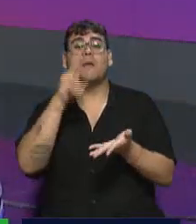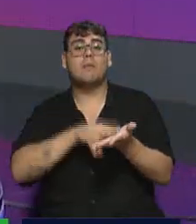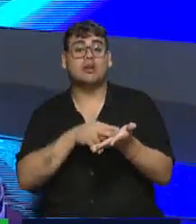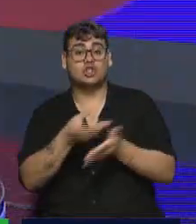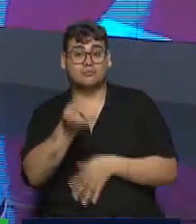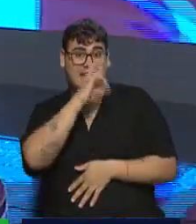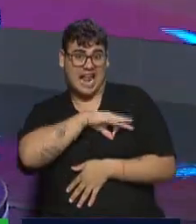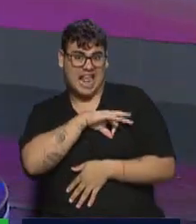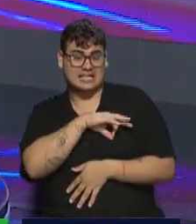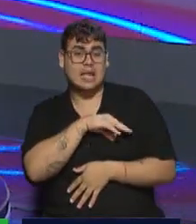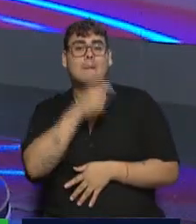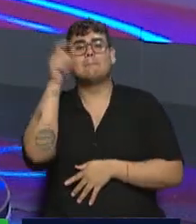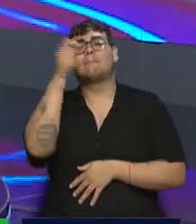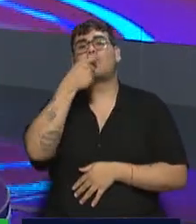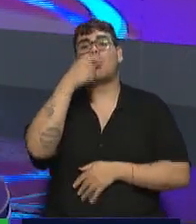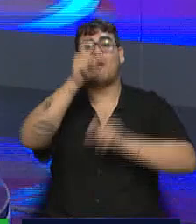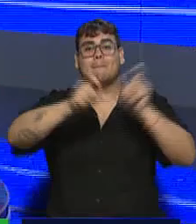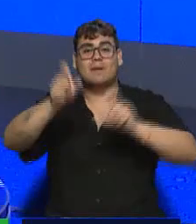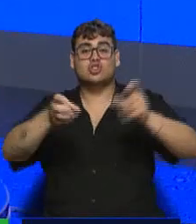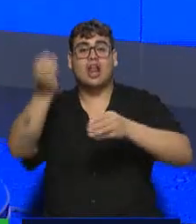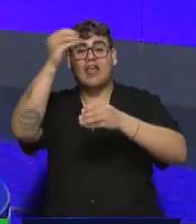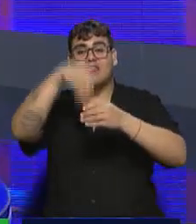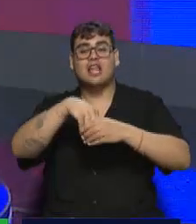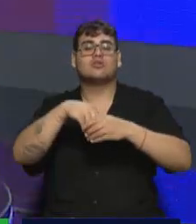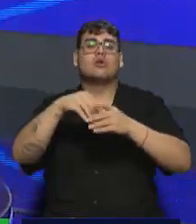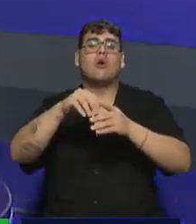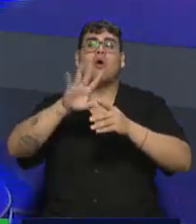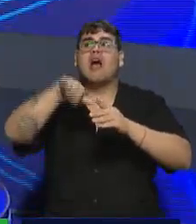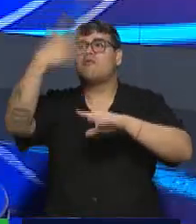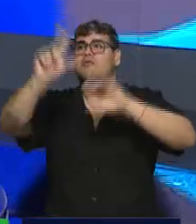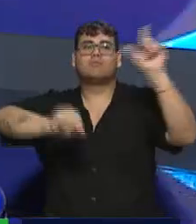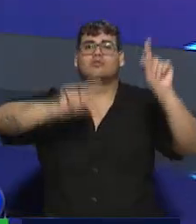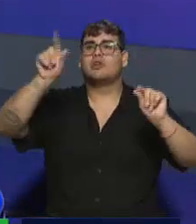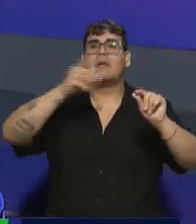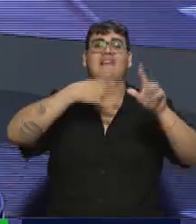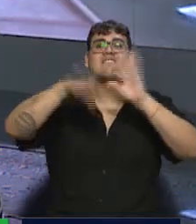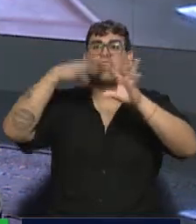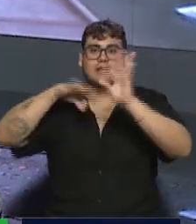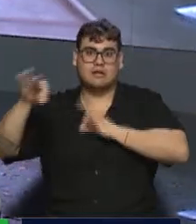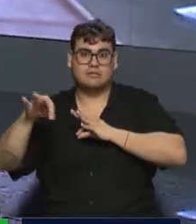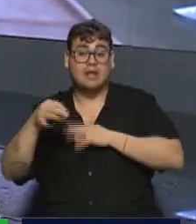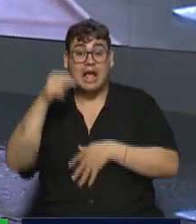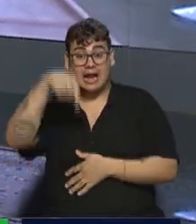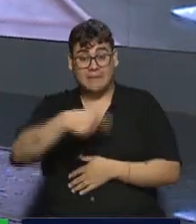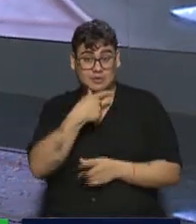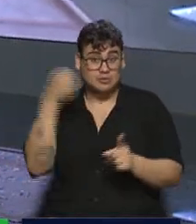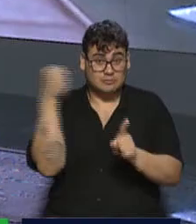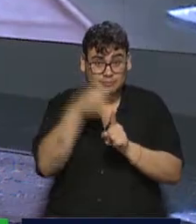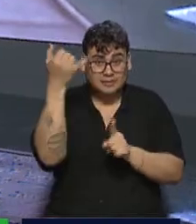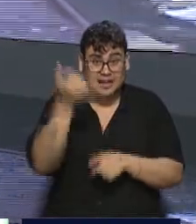exportan sus productos o sus bienes. Y aquí Mendoza se ven en una crucijada, porque si bien el ajo